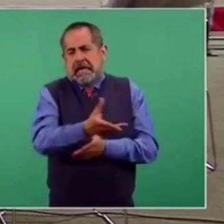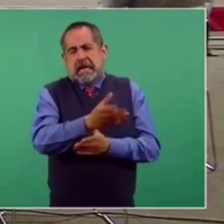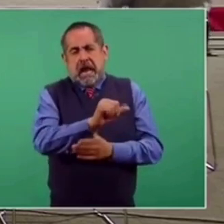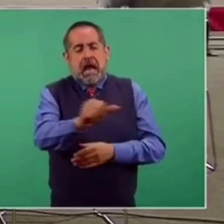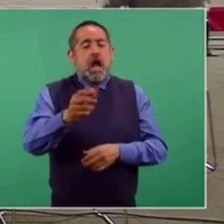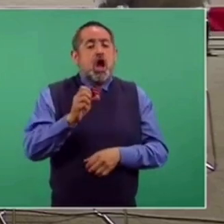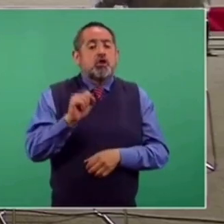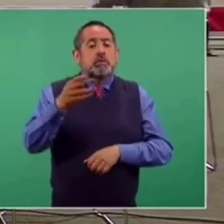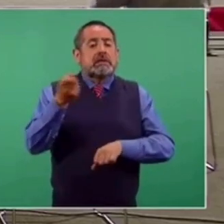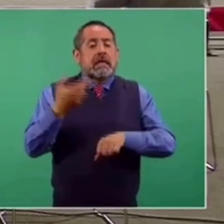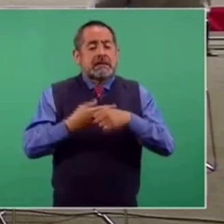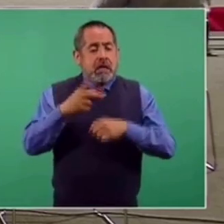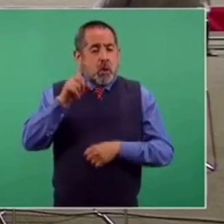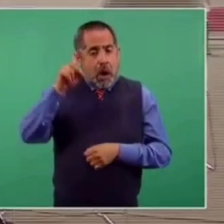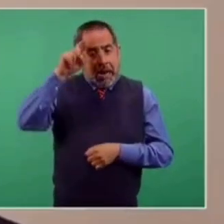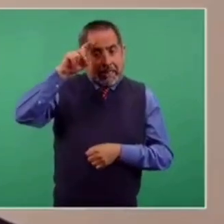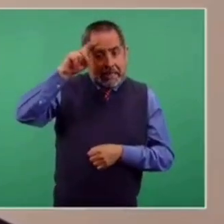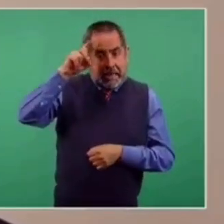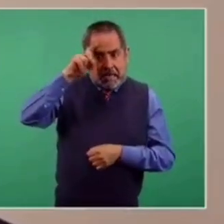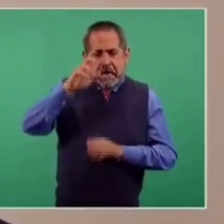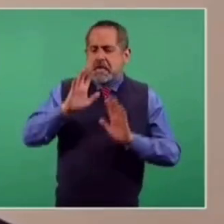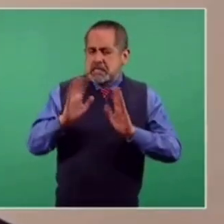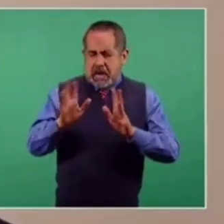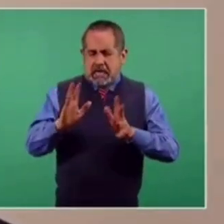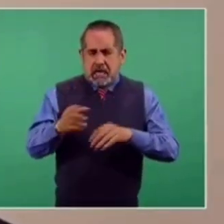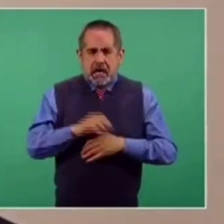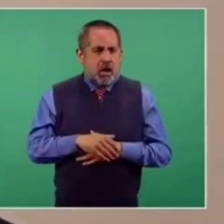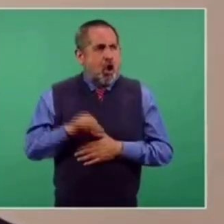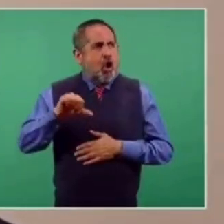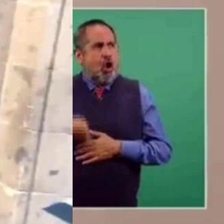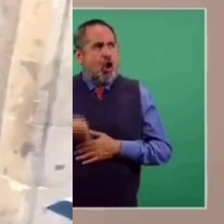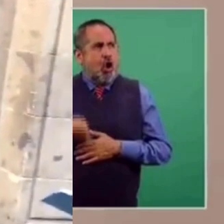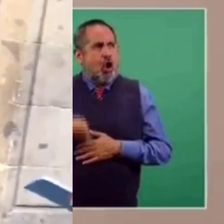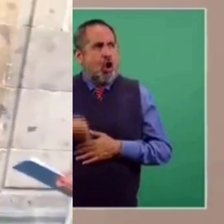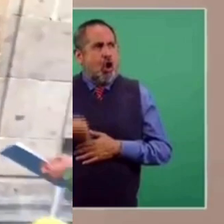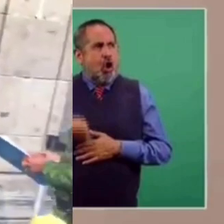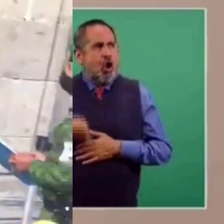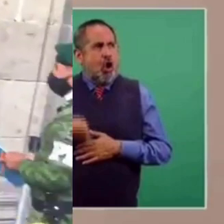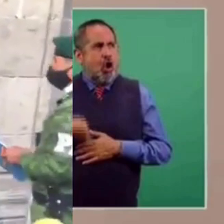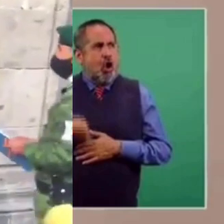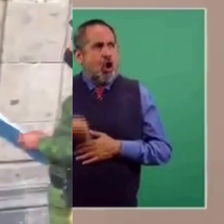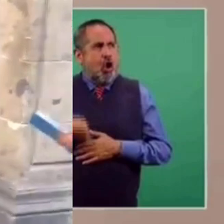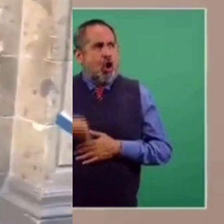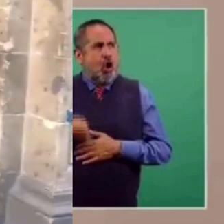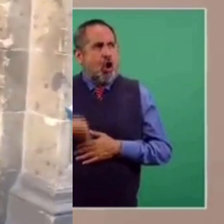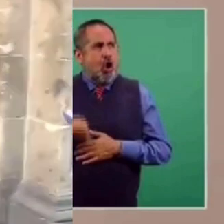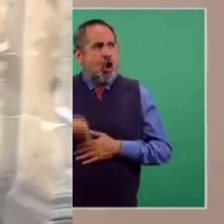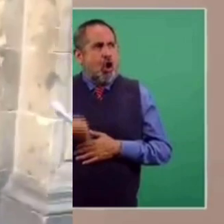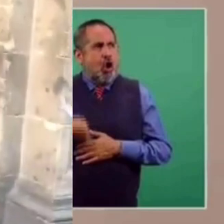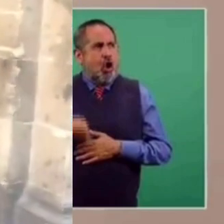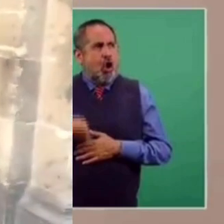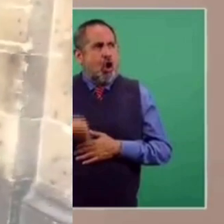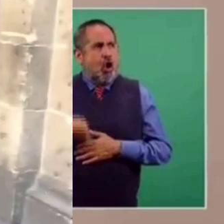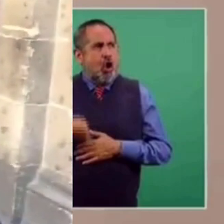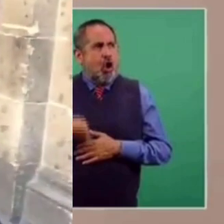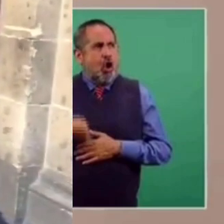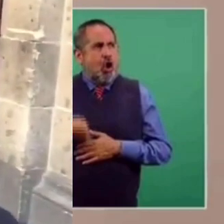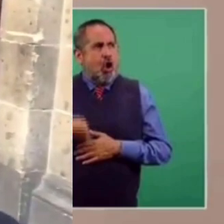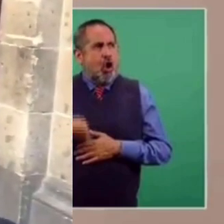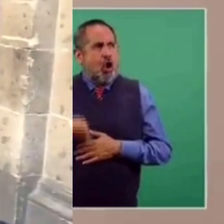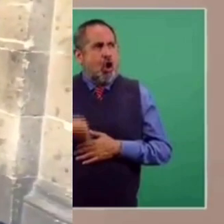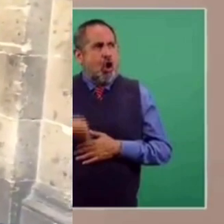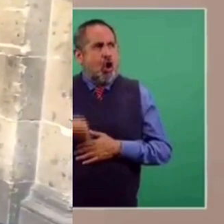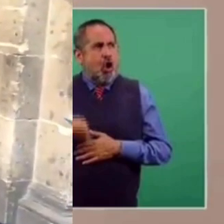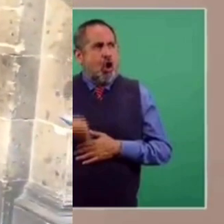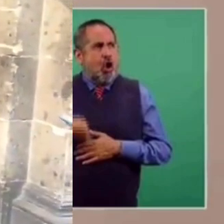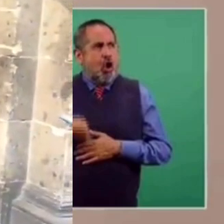-Gatell. Esta finalmente fue ya manifiesta el día de hoy. ¿Cuándo salió del hospital, subsecretario? En el fin de semana.